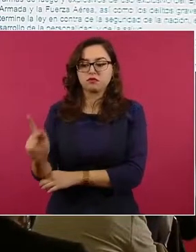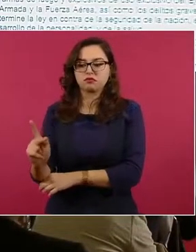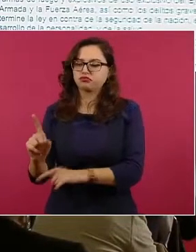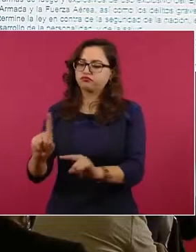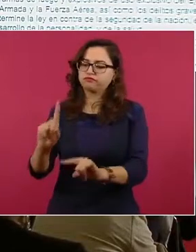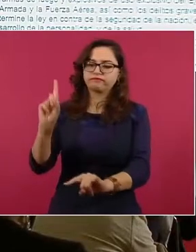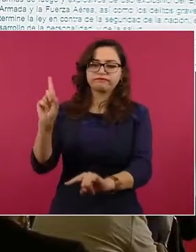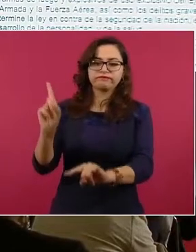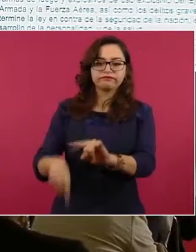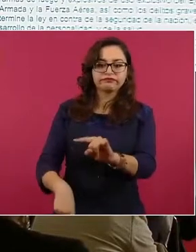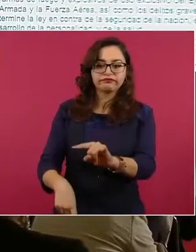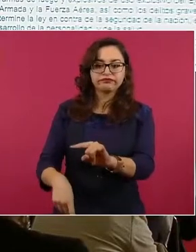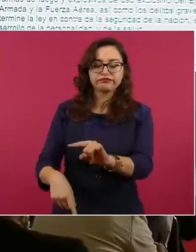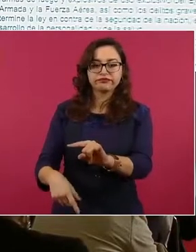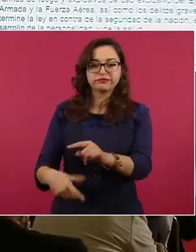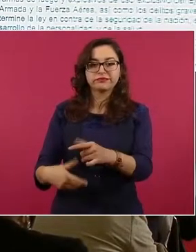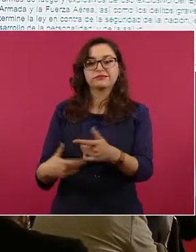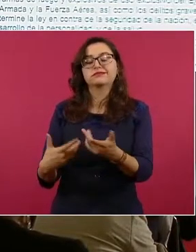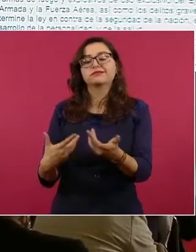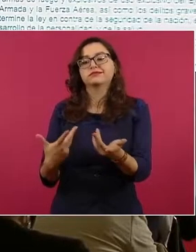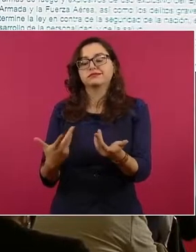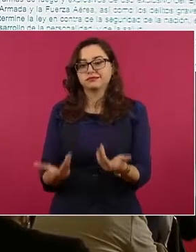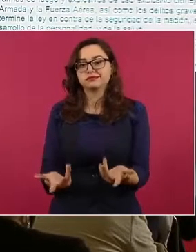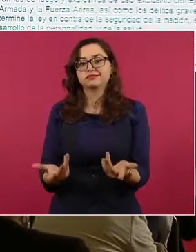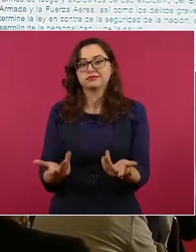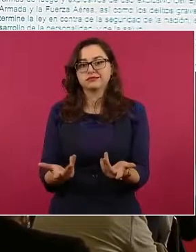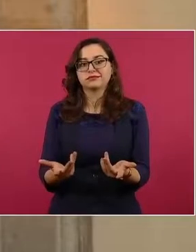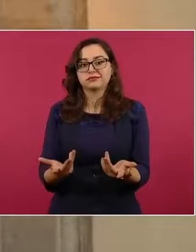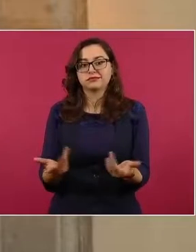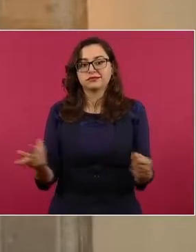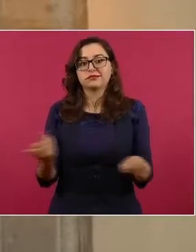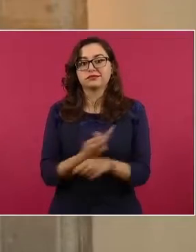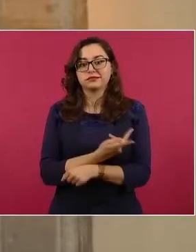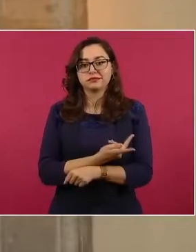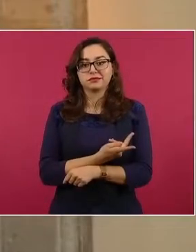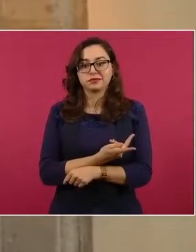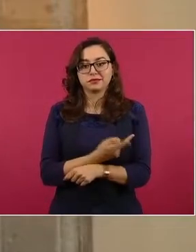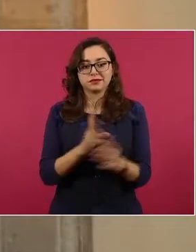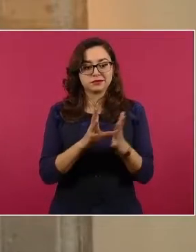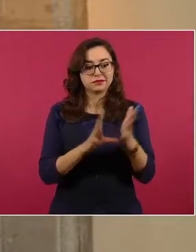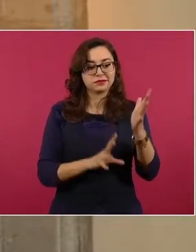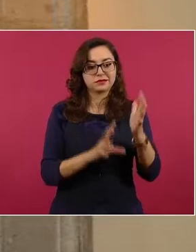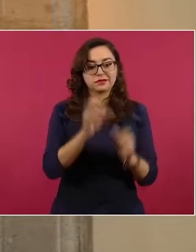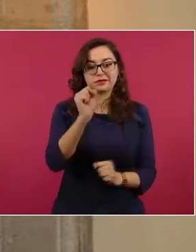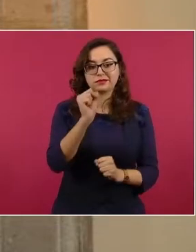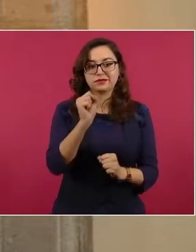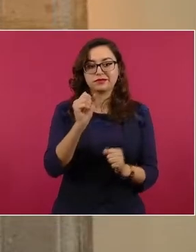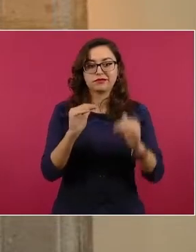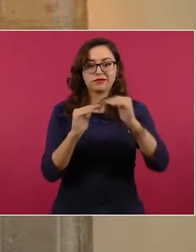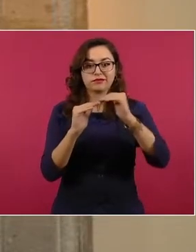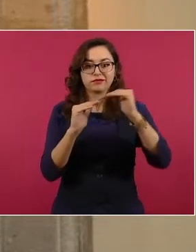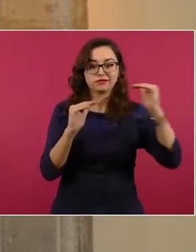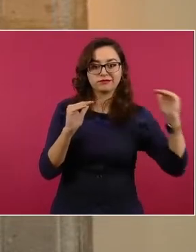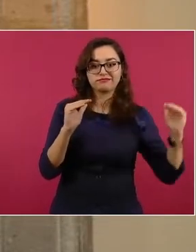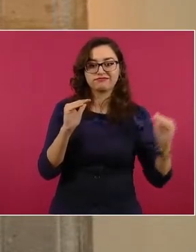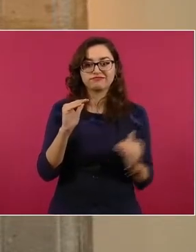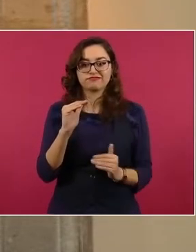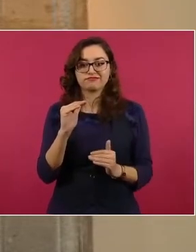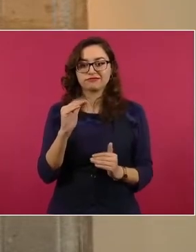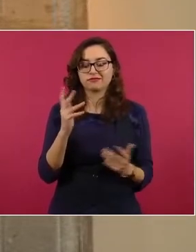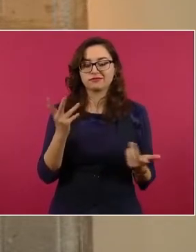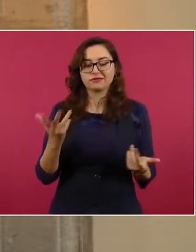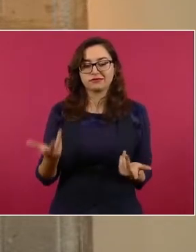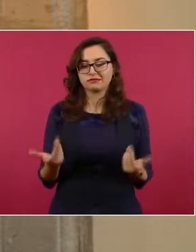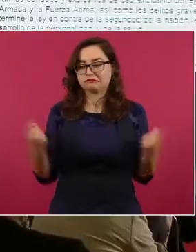por la vía de los hechos se estaría restringiendo la Constitución, porque este artículo deriva literalmente la